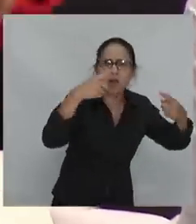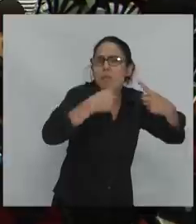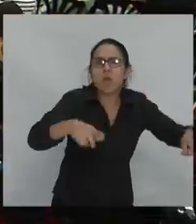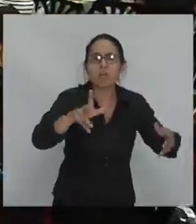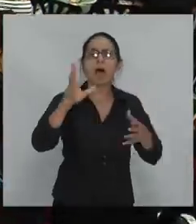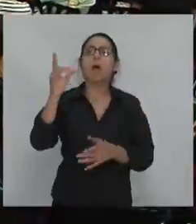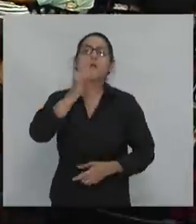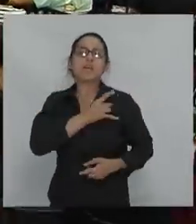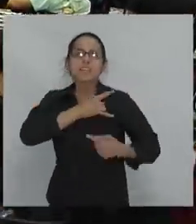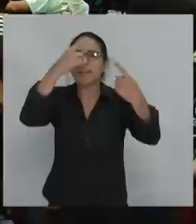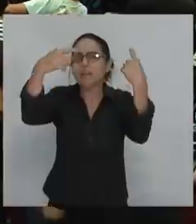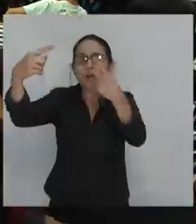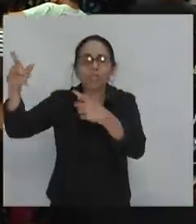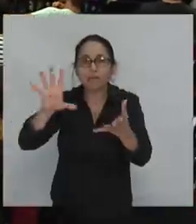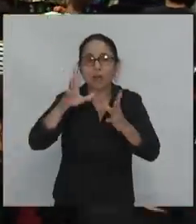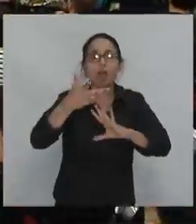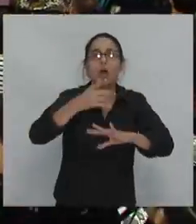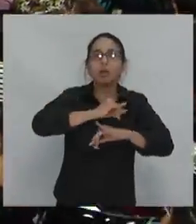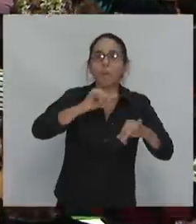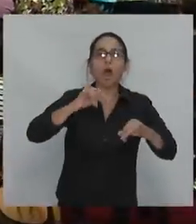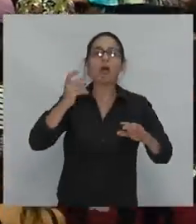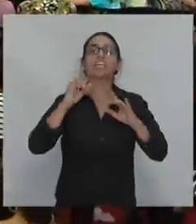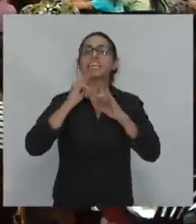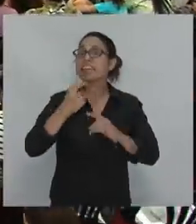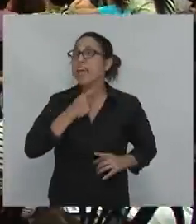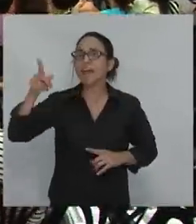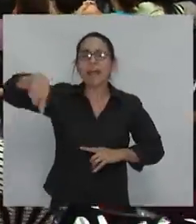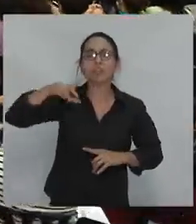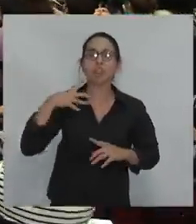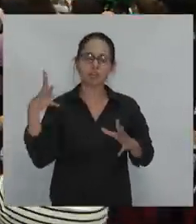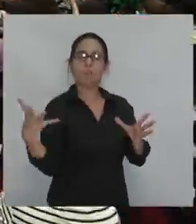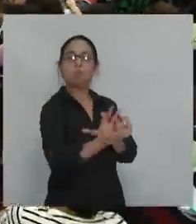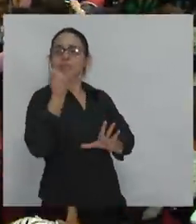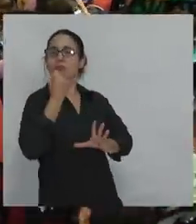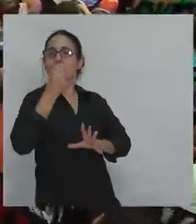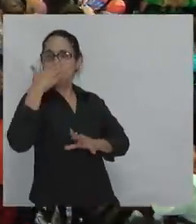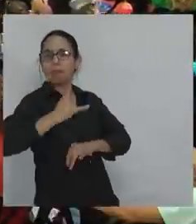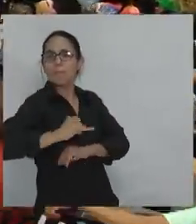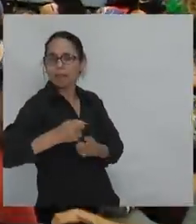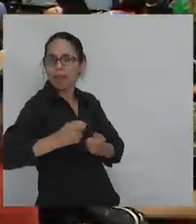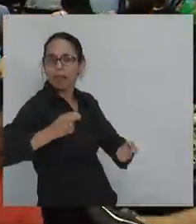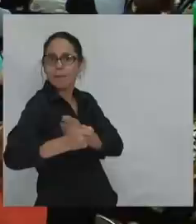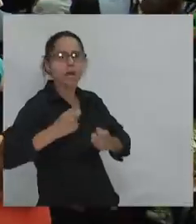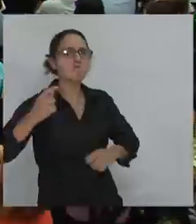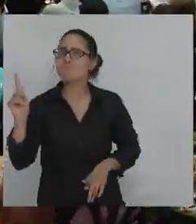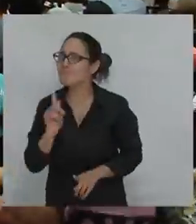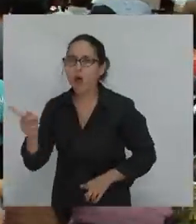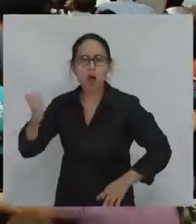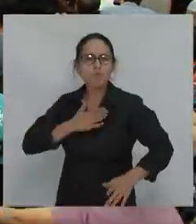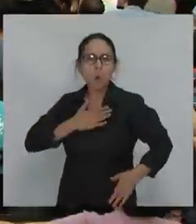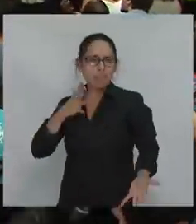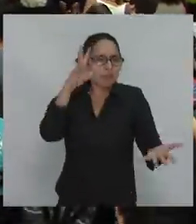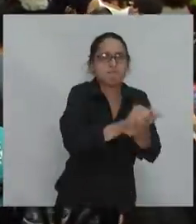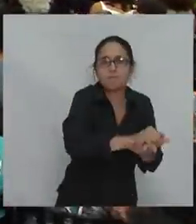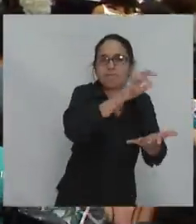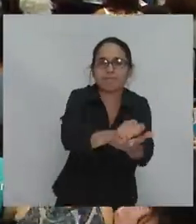podemos dejarles estos espacios que ya quisieran ellos tenerlos. Porque son nuestros. Son donde encontramos esa posibilidad de convertir el